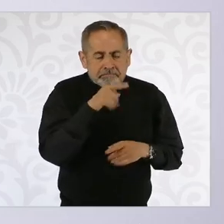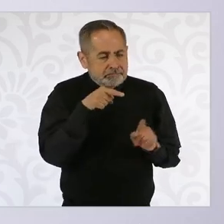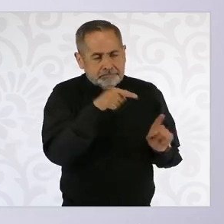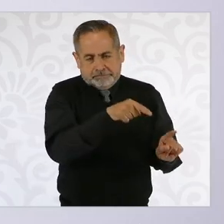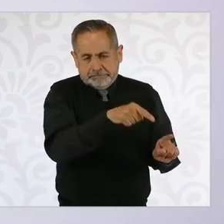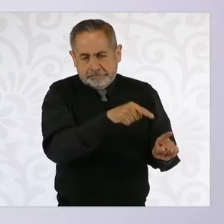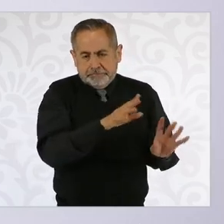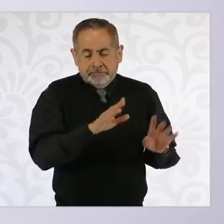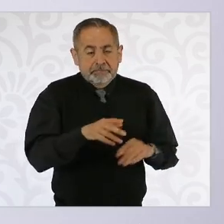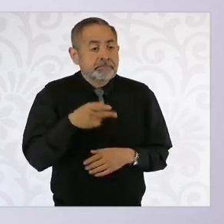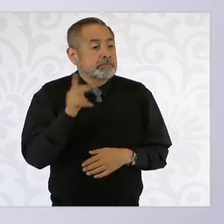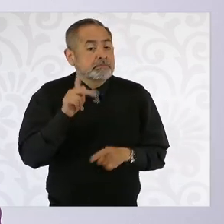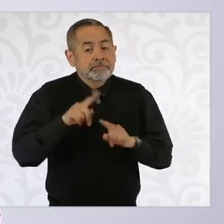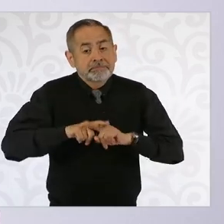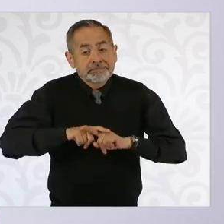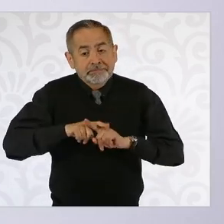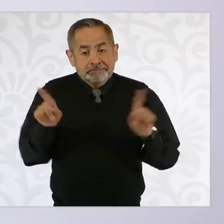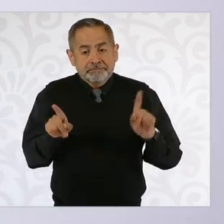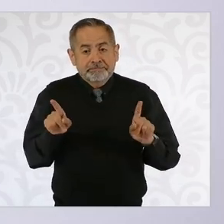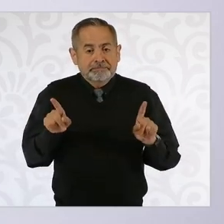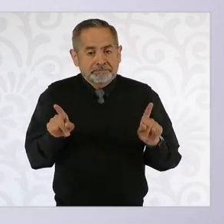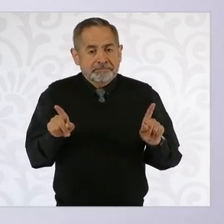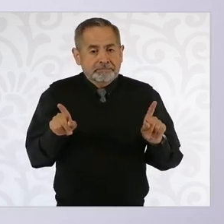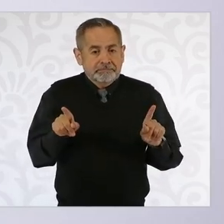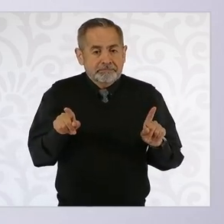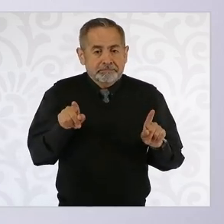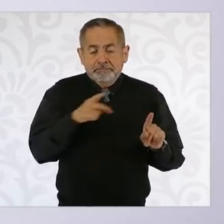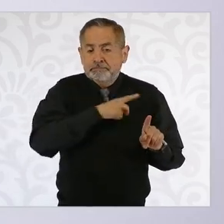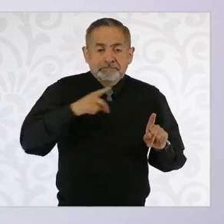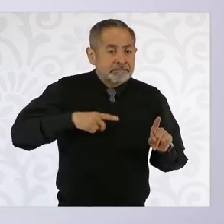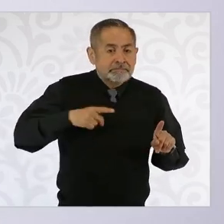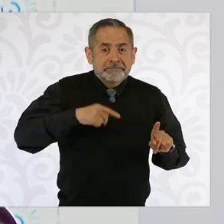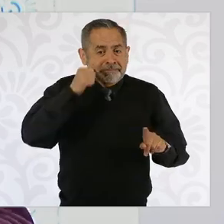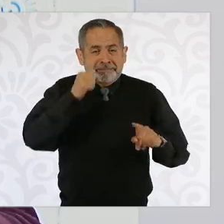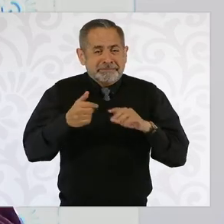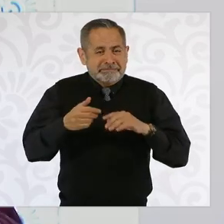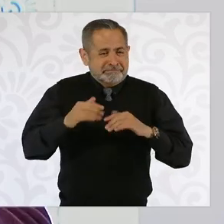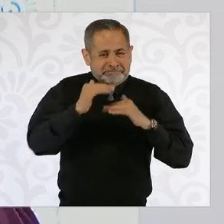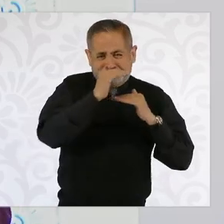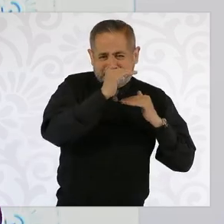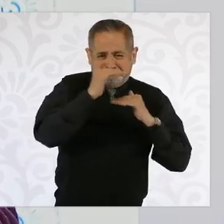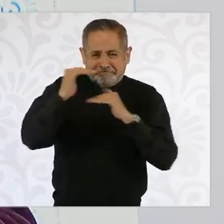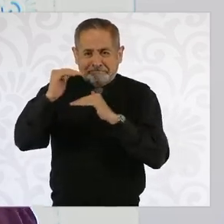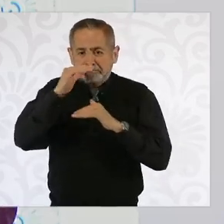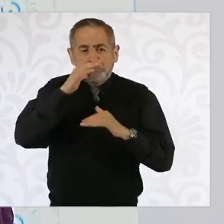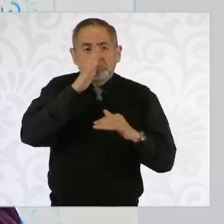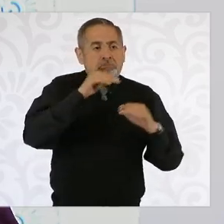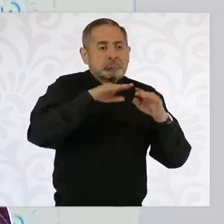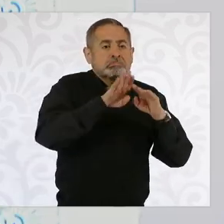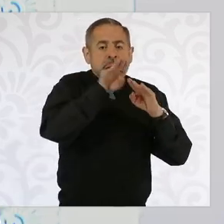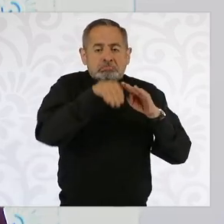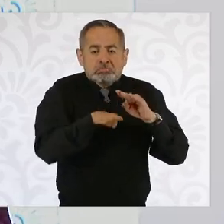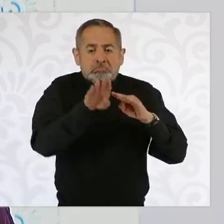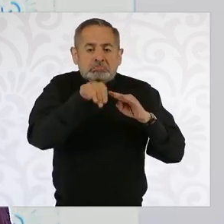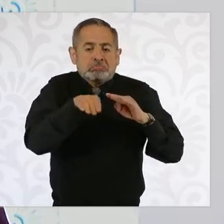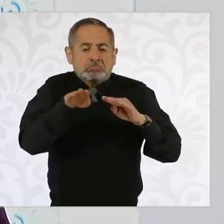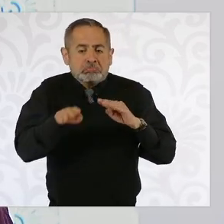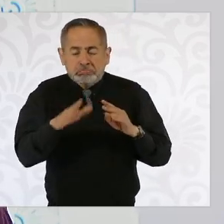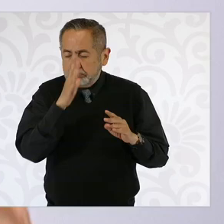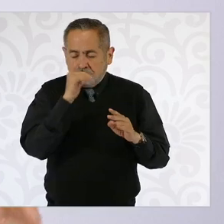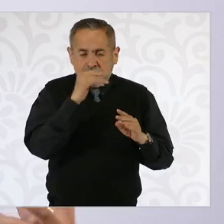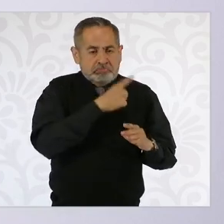Pero el sistema eléctrico debe recibir una energía constante, porque si no, pues estas intermitencias